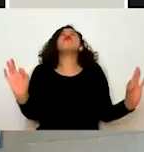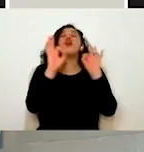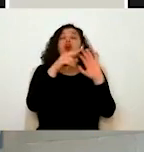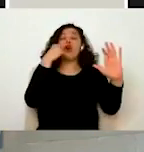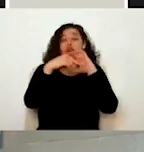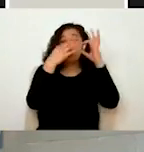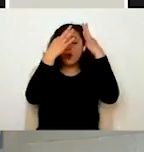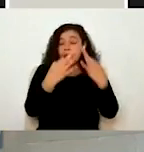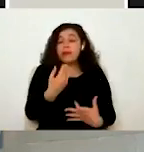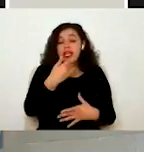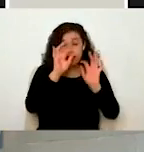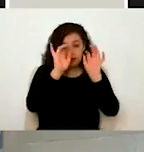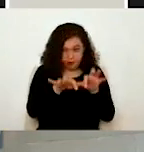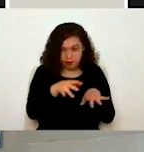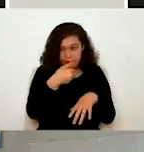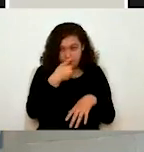electrónico, ¿no?